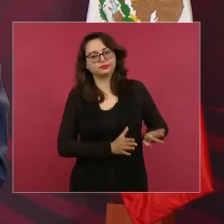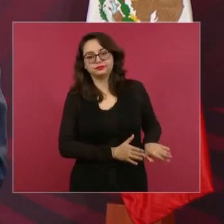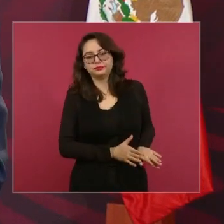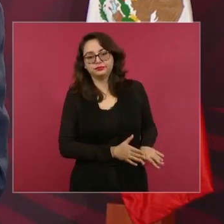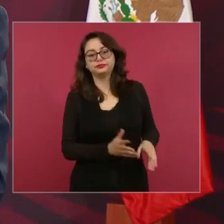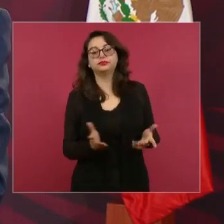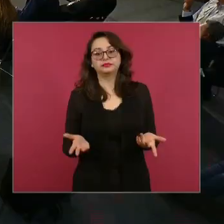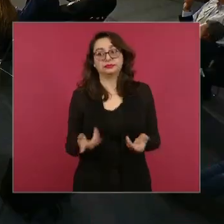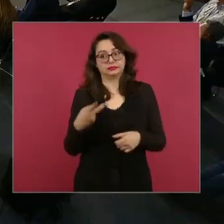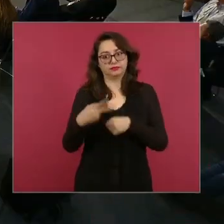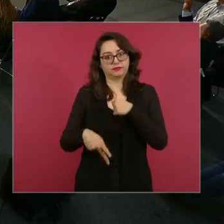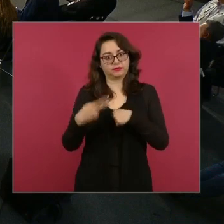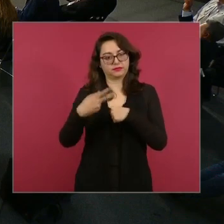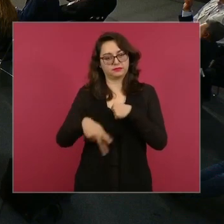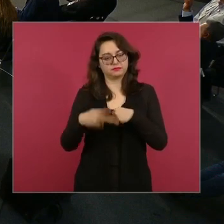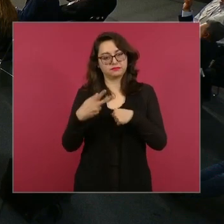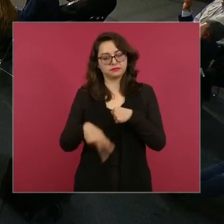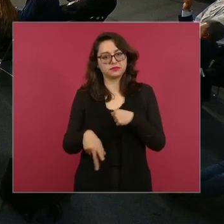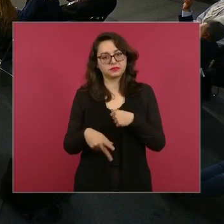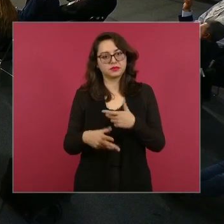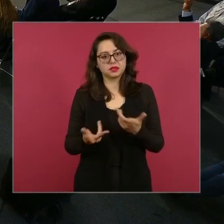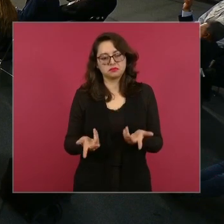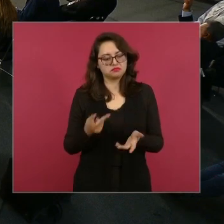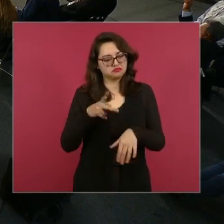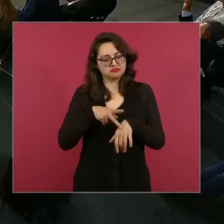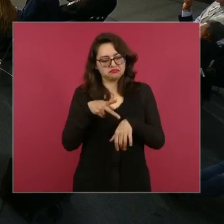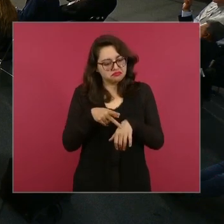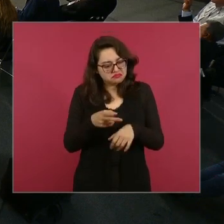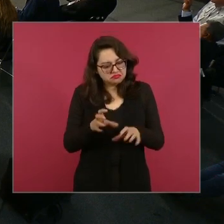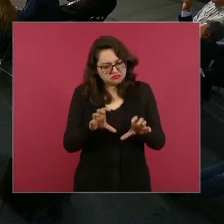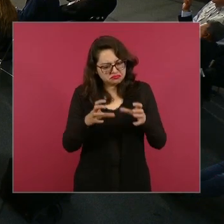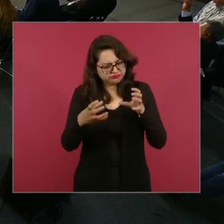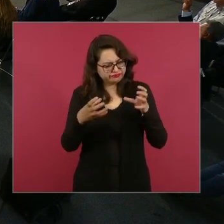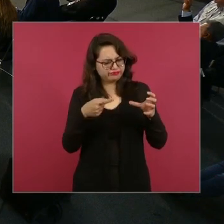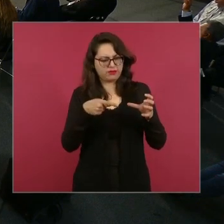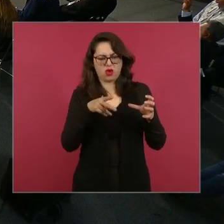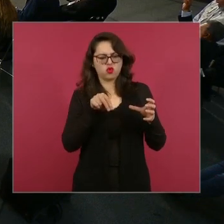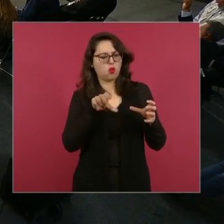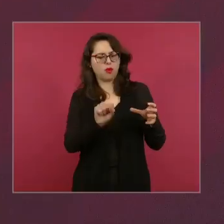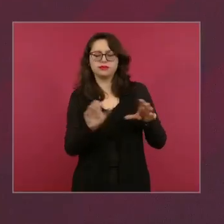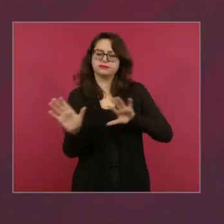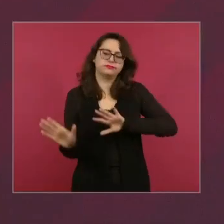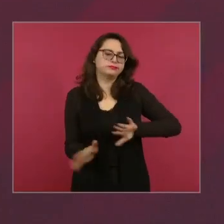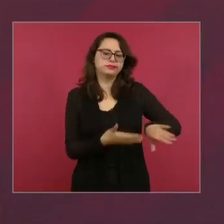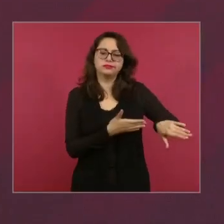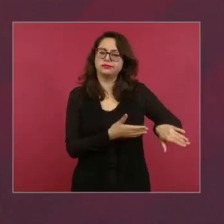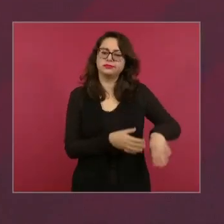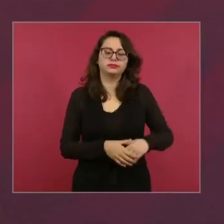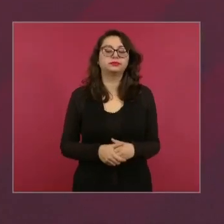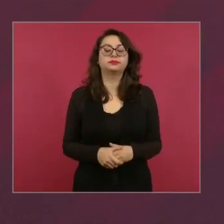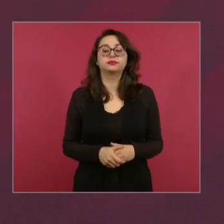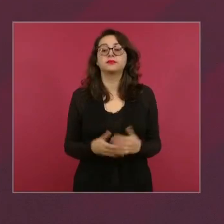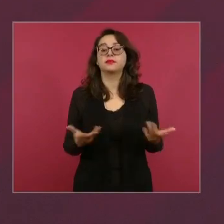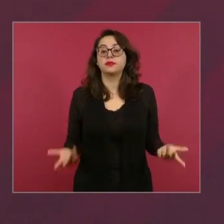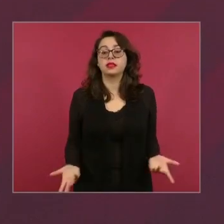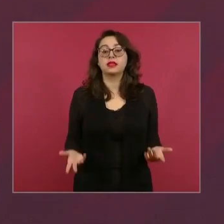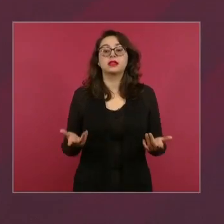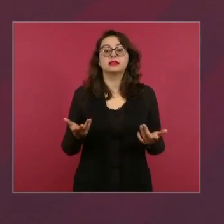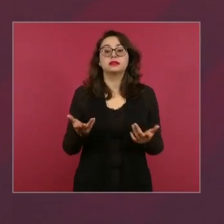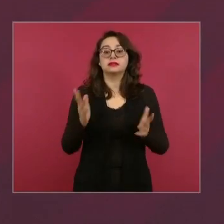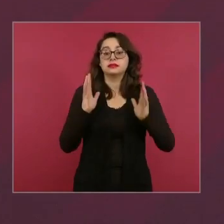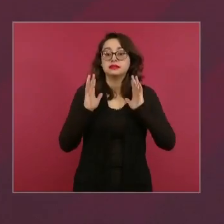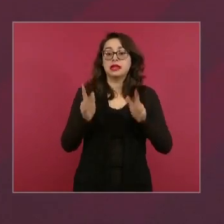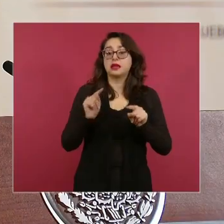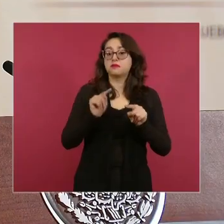entonces en Chiapas en Tabasco en Campeche en Yucatán